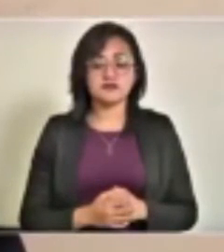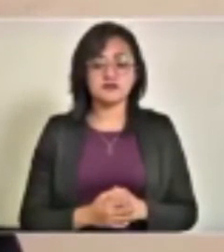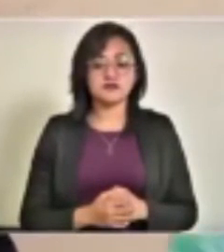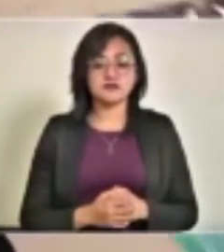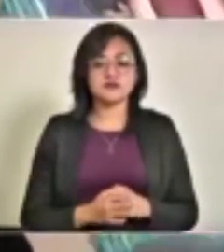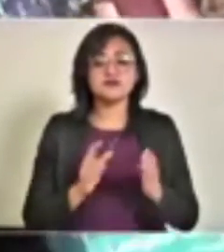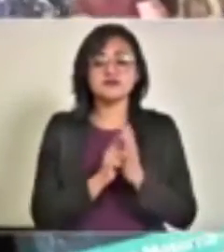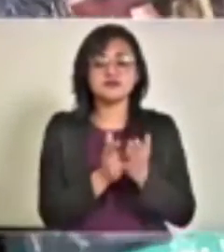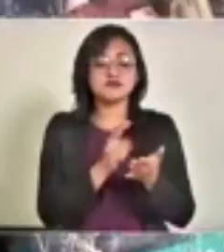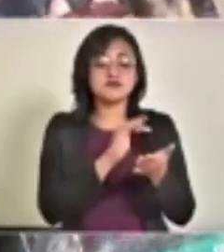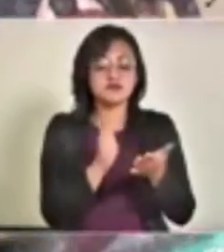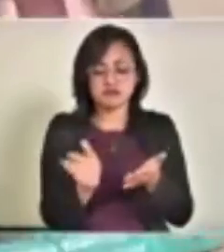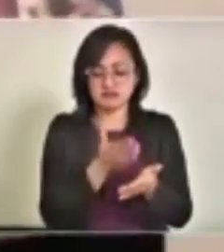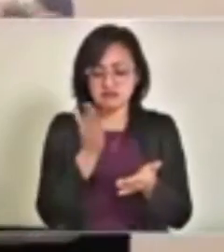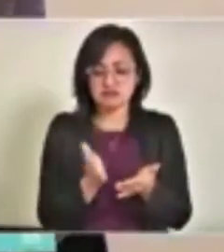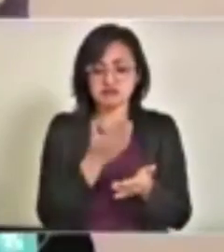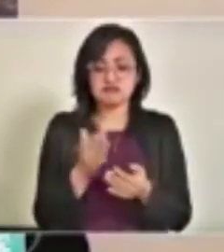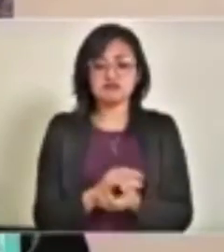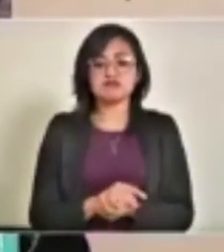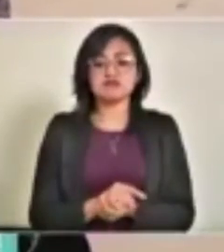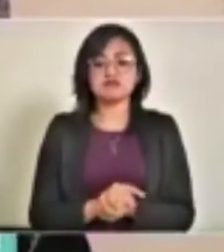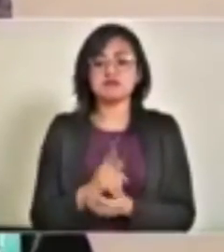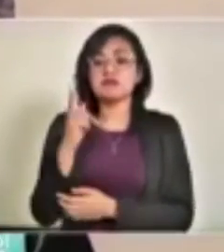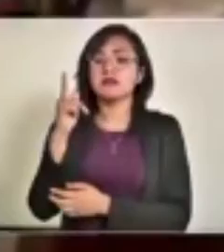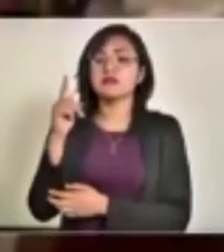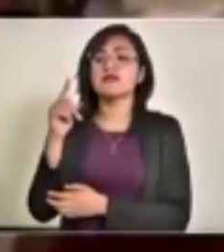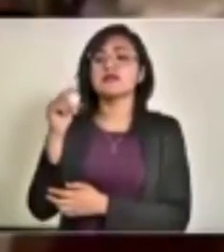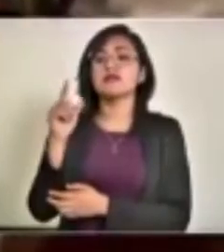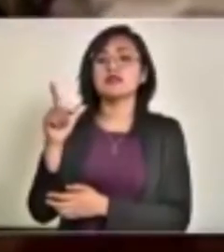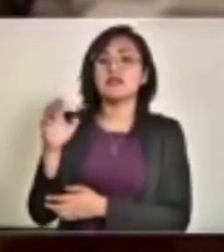Libros de texto de telesecundaria.